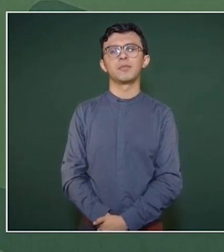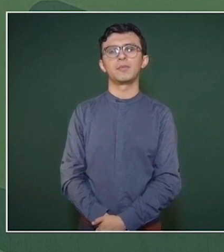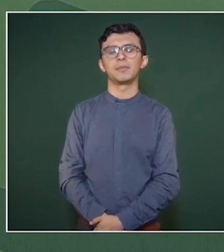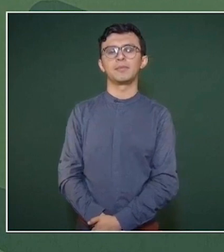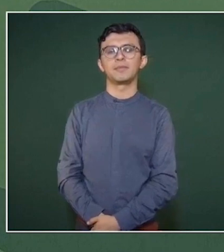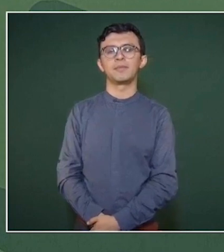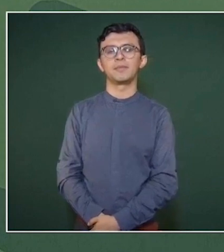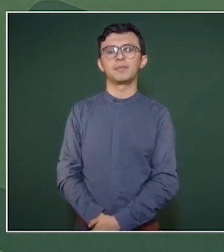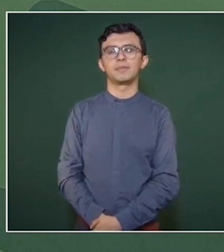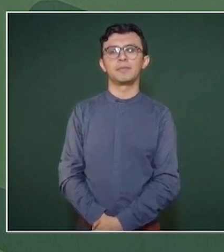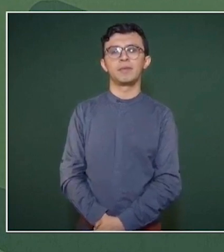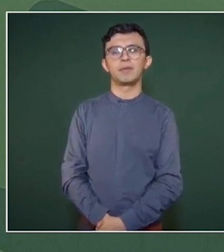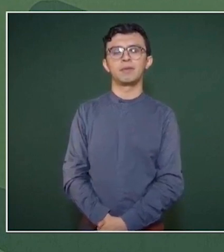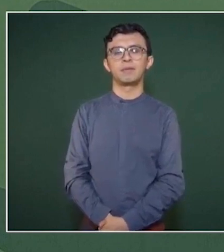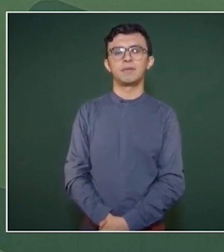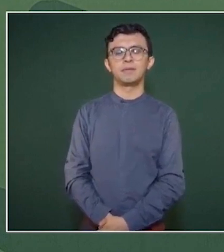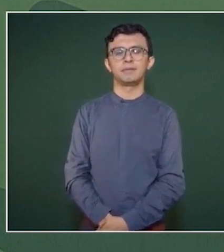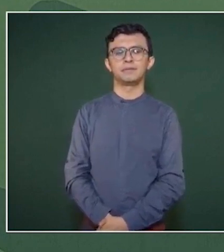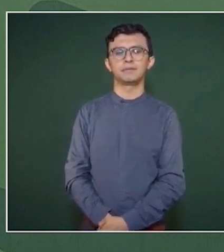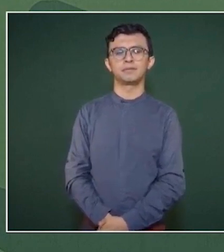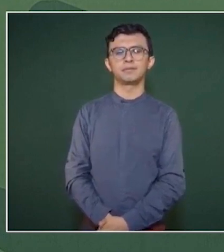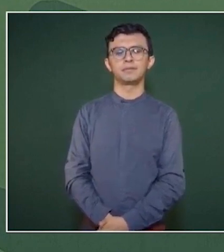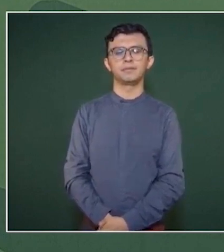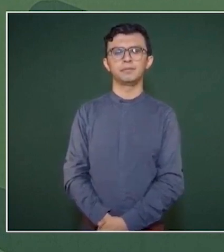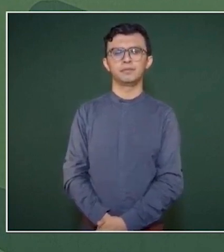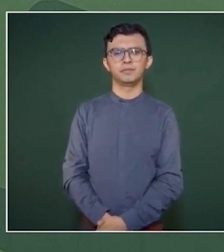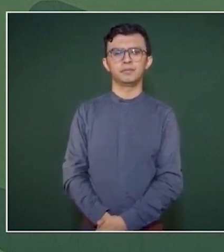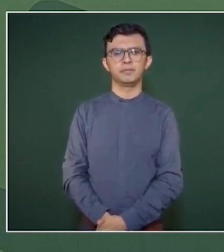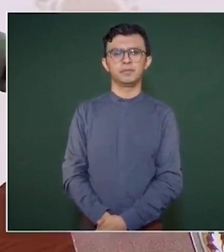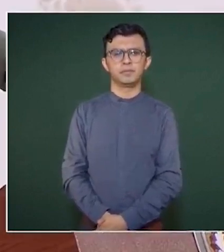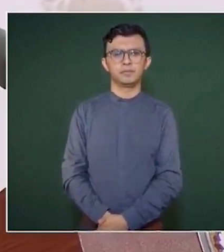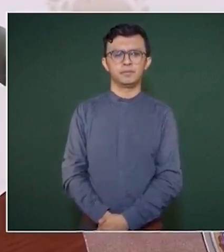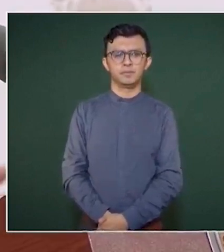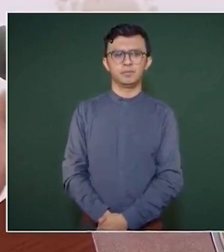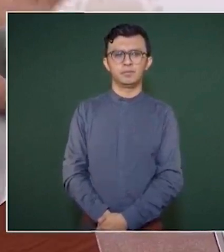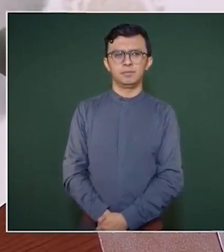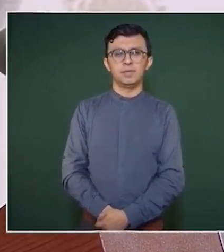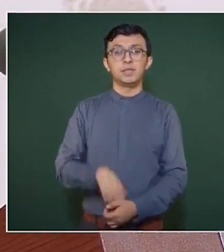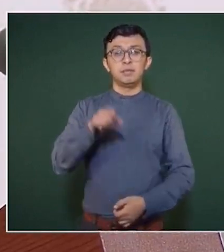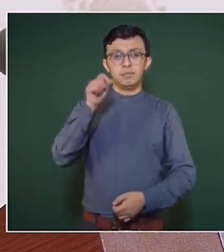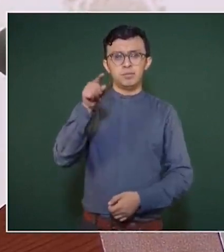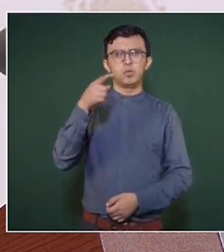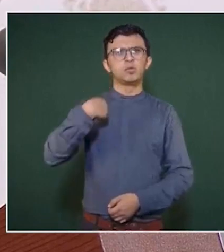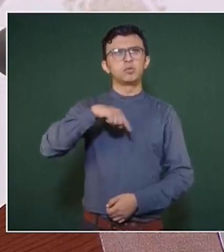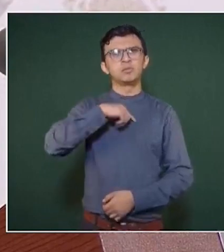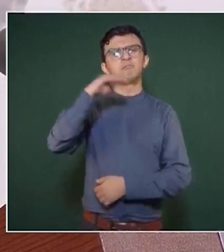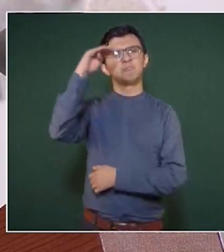Y pensamos que hay que ampliar